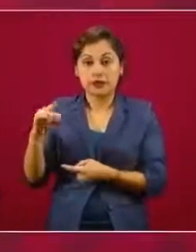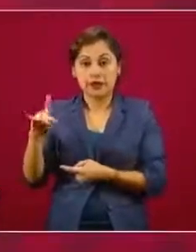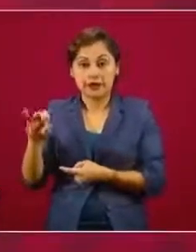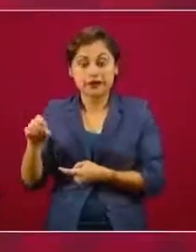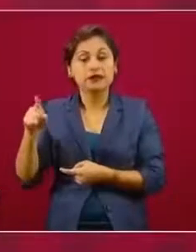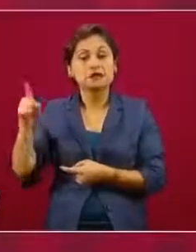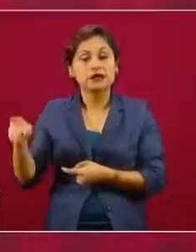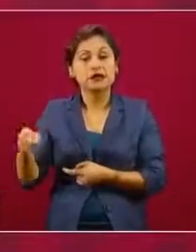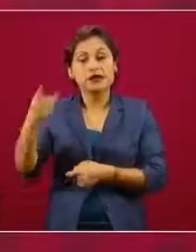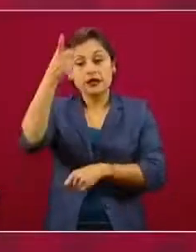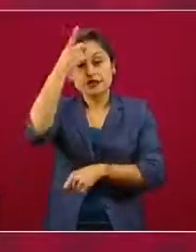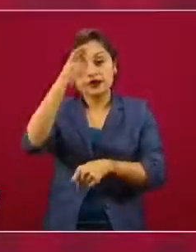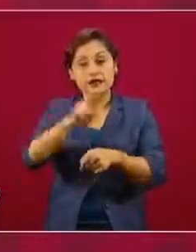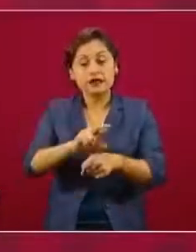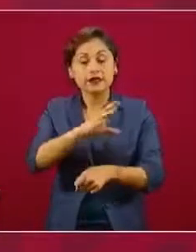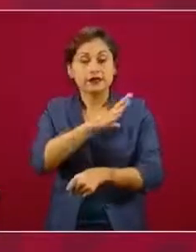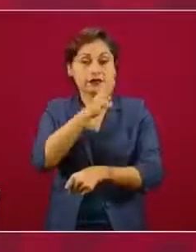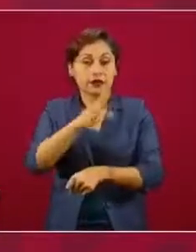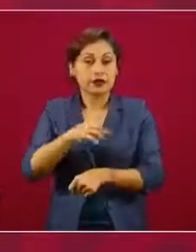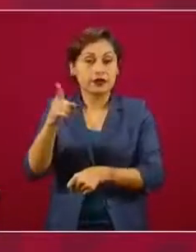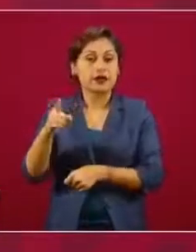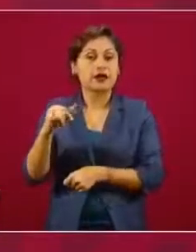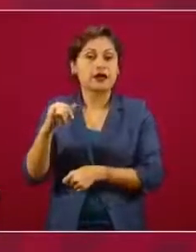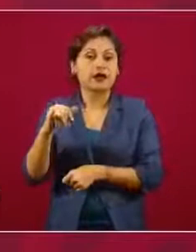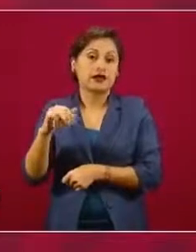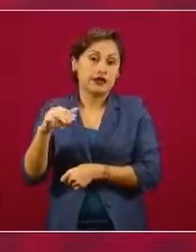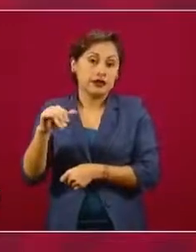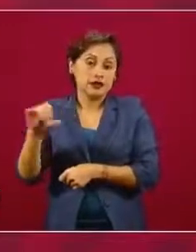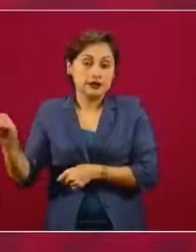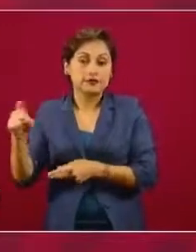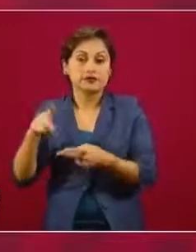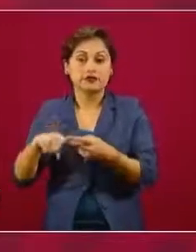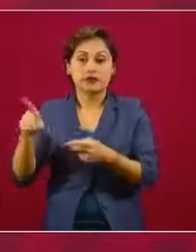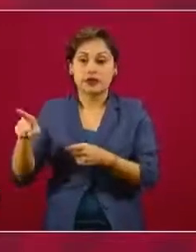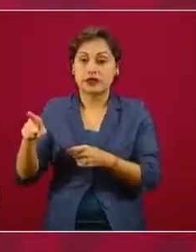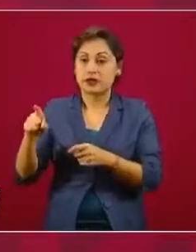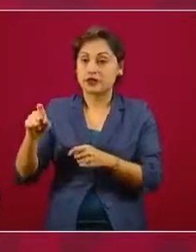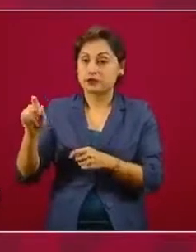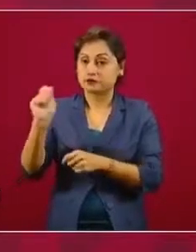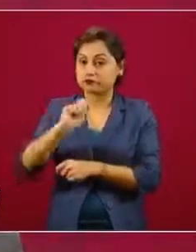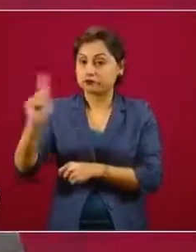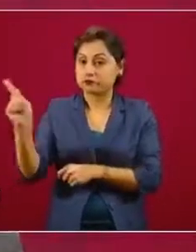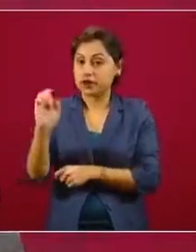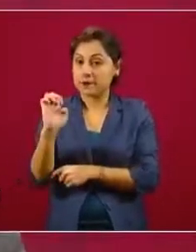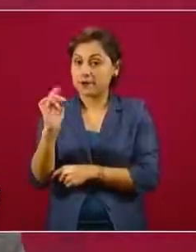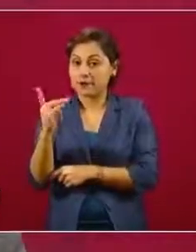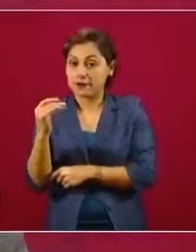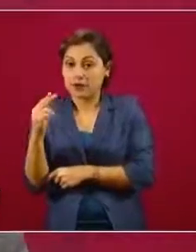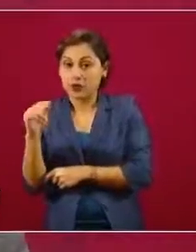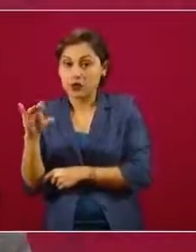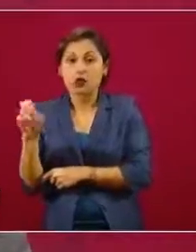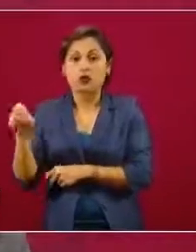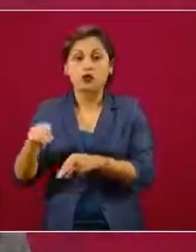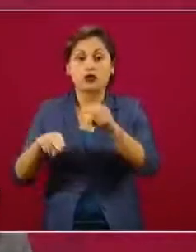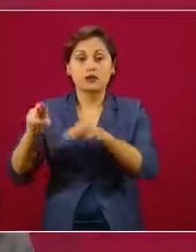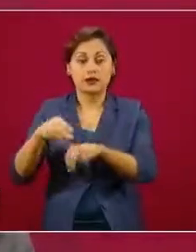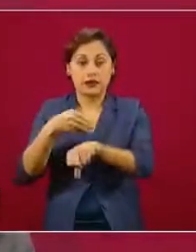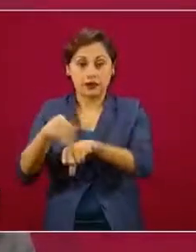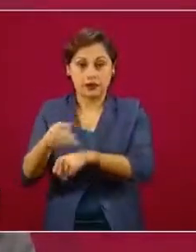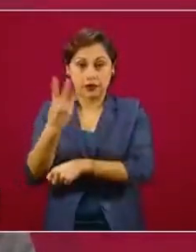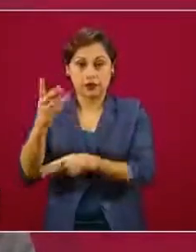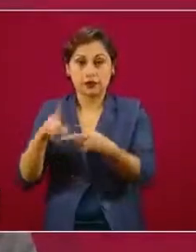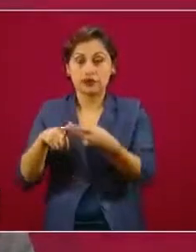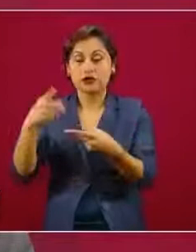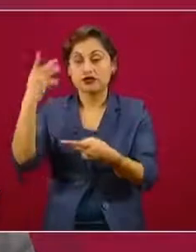Económicas y Sociales del Seguro Social, epidemiólogo, investigador nivel 3 del Sistema Nacional de Investigadores, la maestra